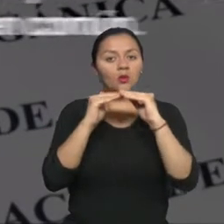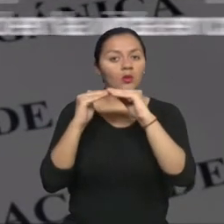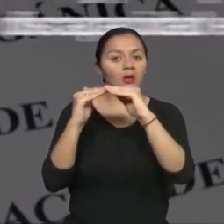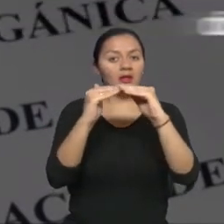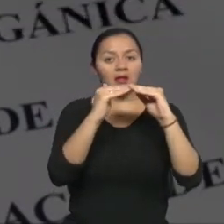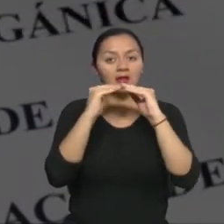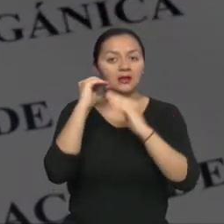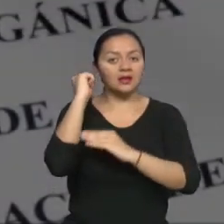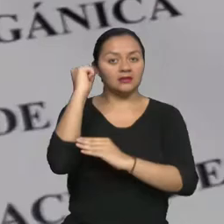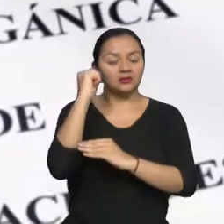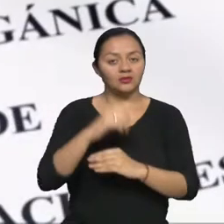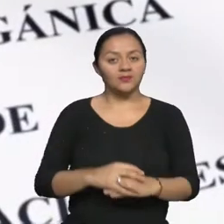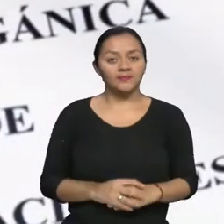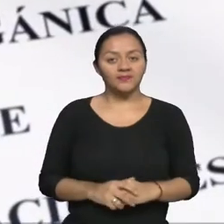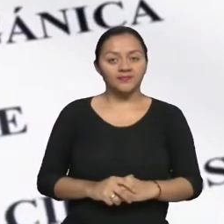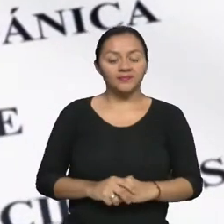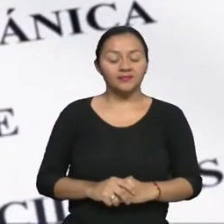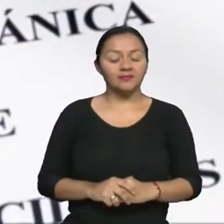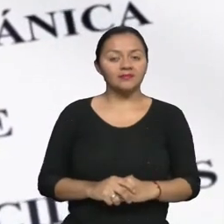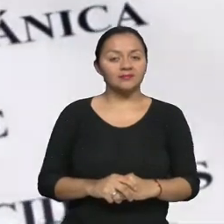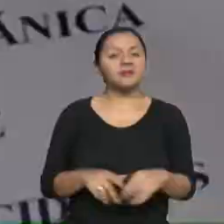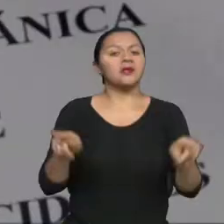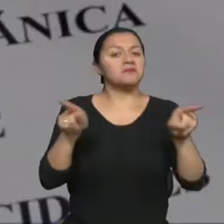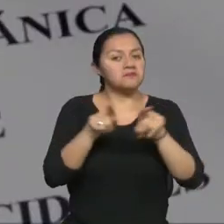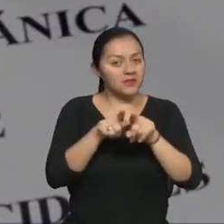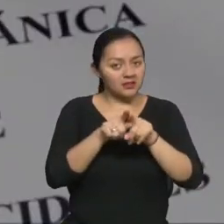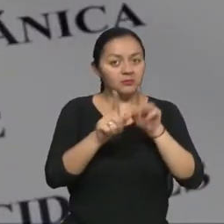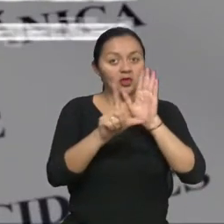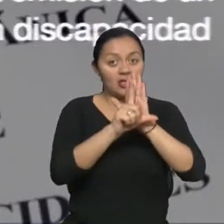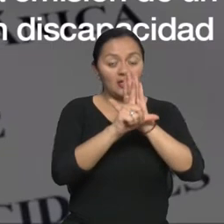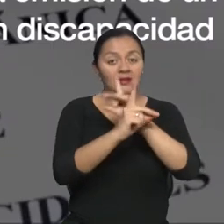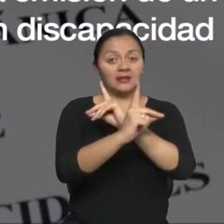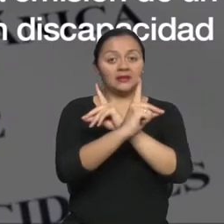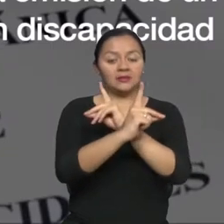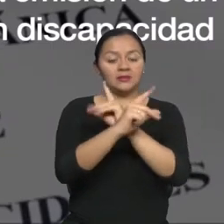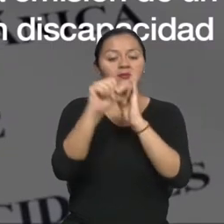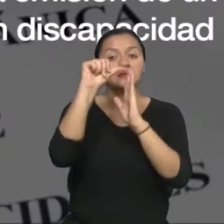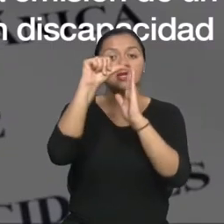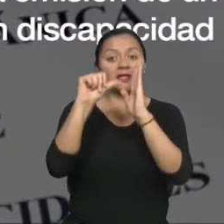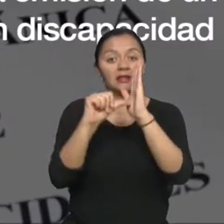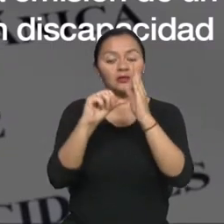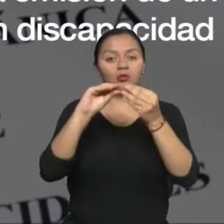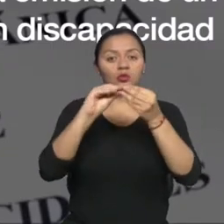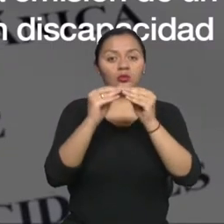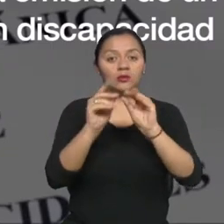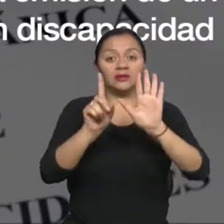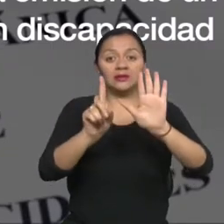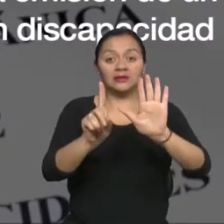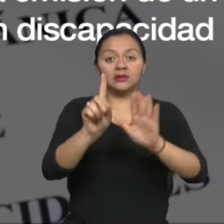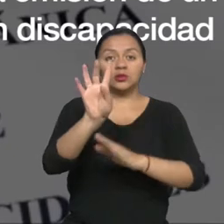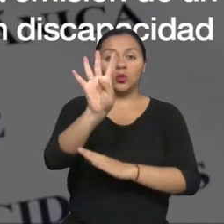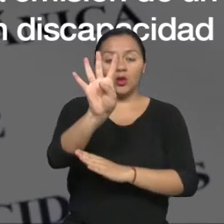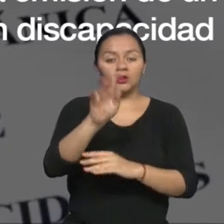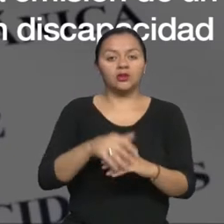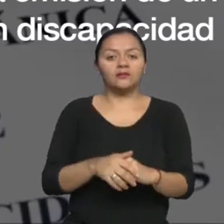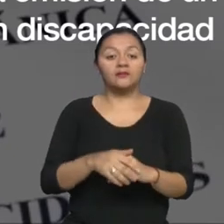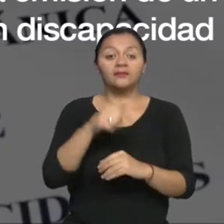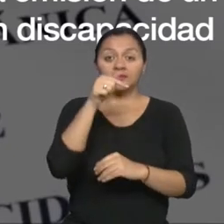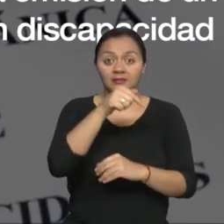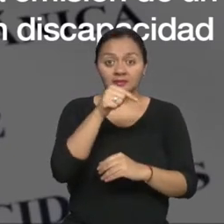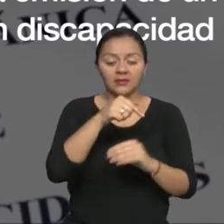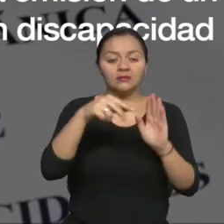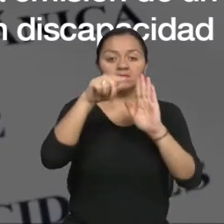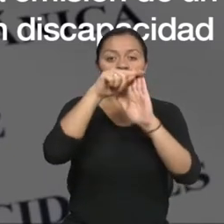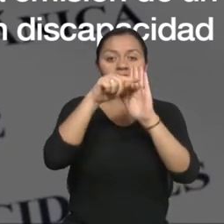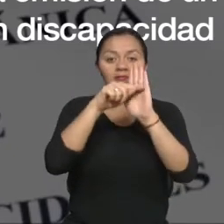en la vida común. Esta misma ley destaca en el artículo 64 que dentro de las normas se establecerá